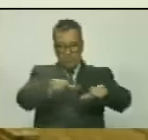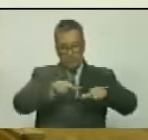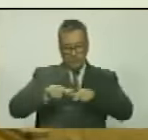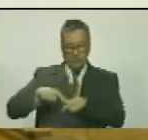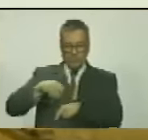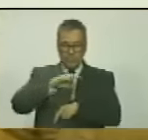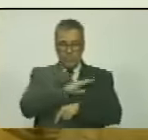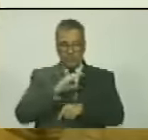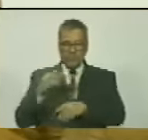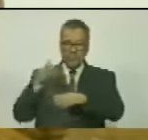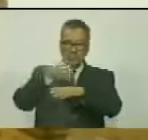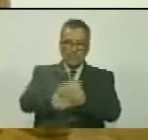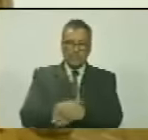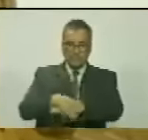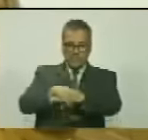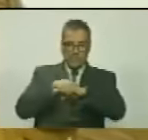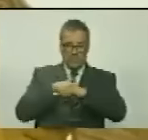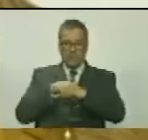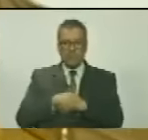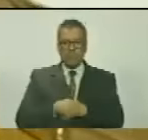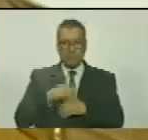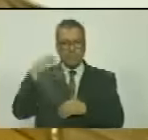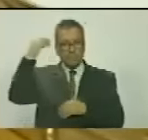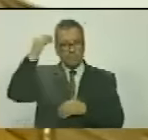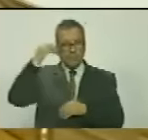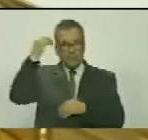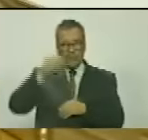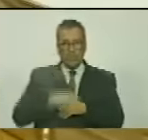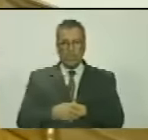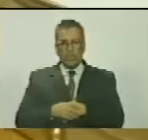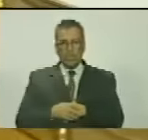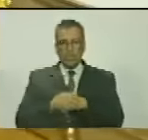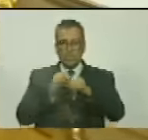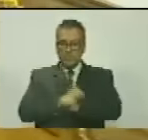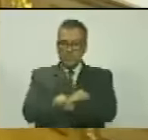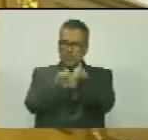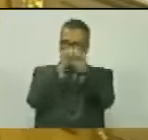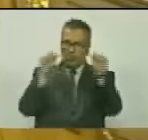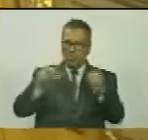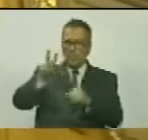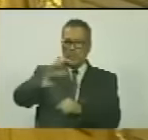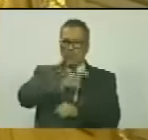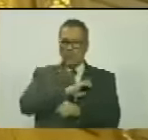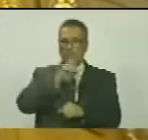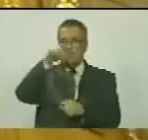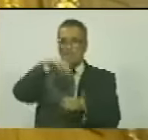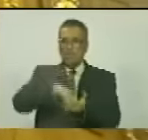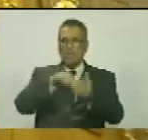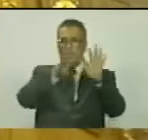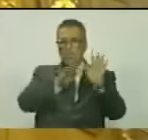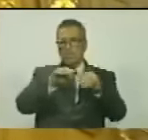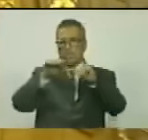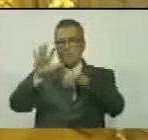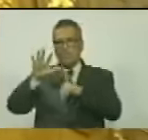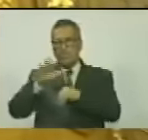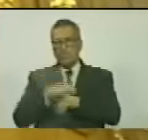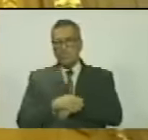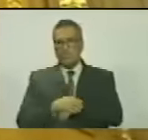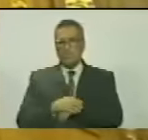de los invasores británicos considerando que la madrugada del 2 de enero de 1895